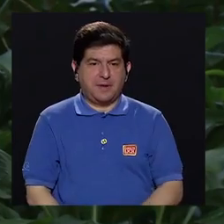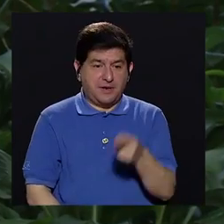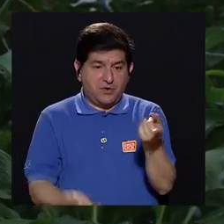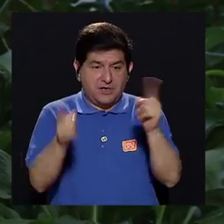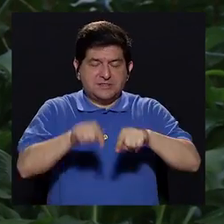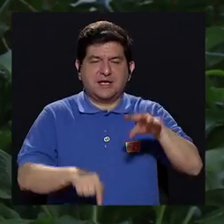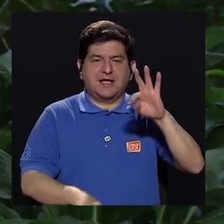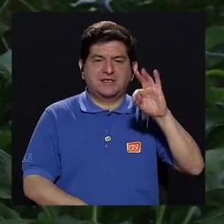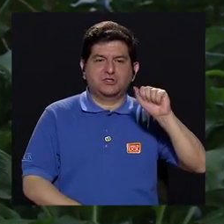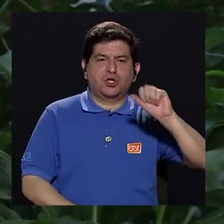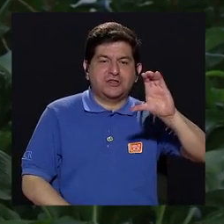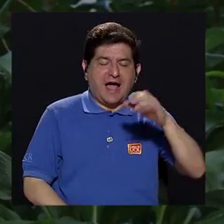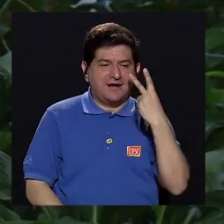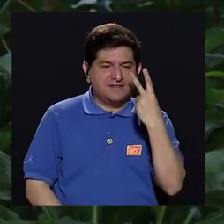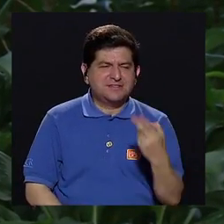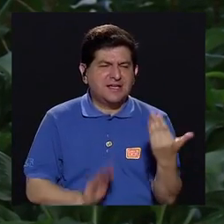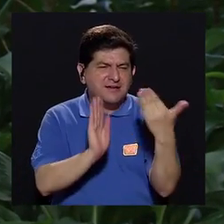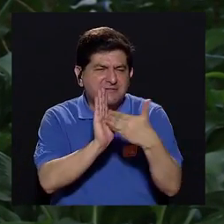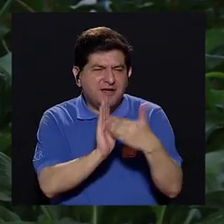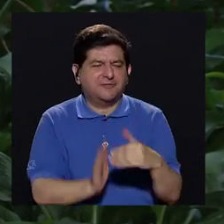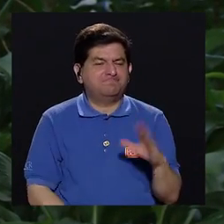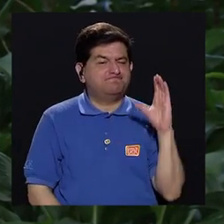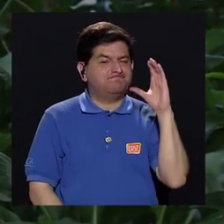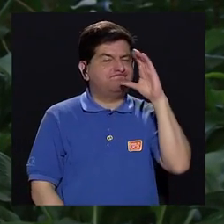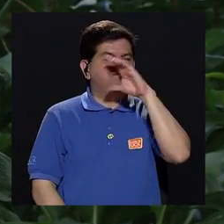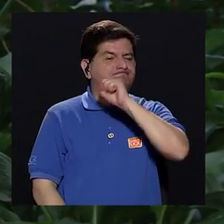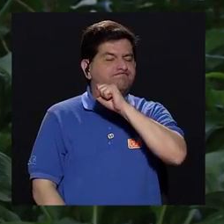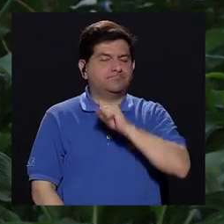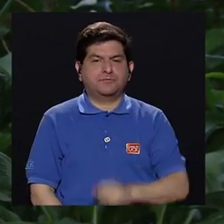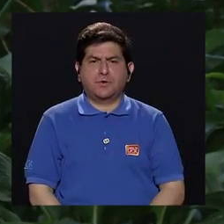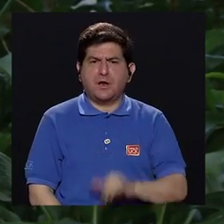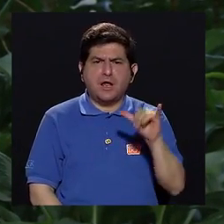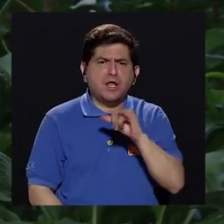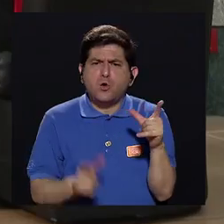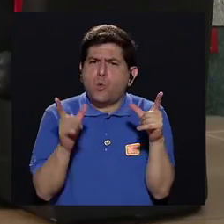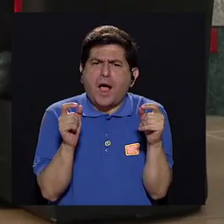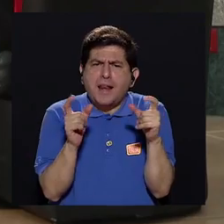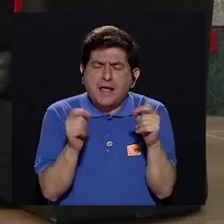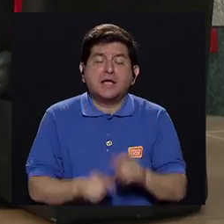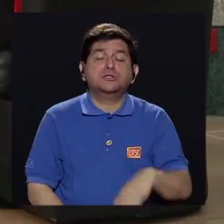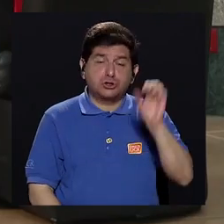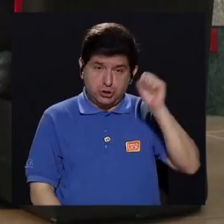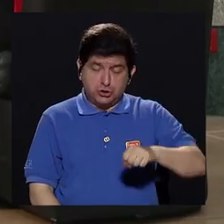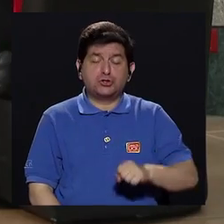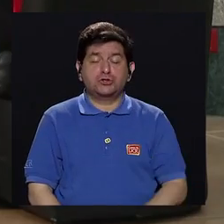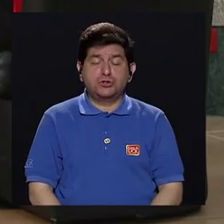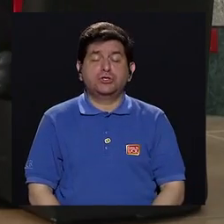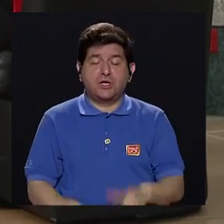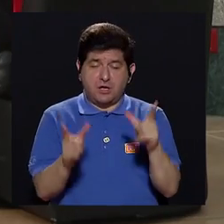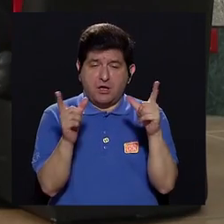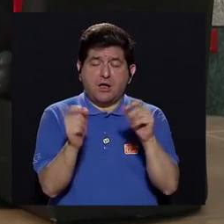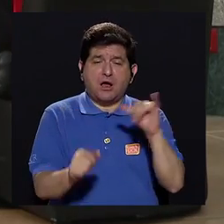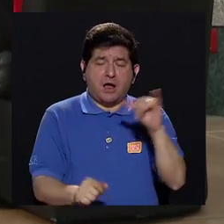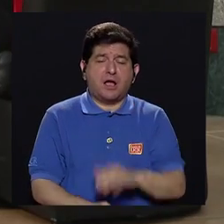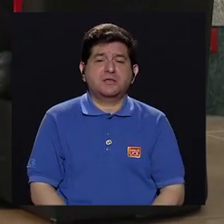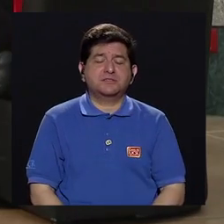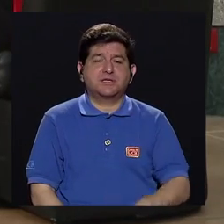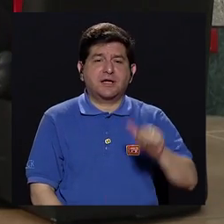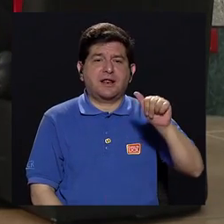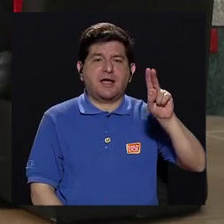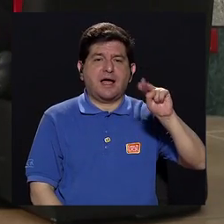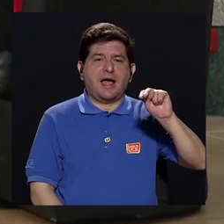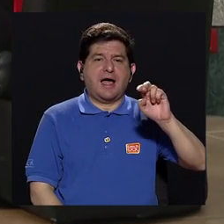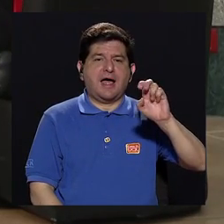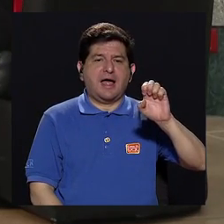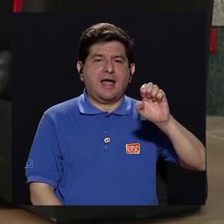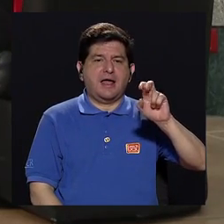es un tag, se ve dónde está la lesión, entonces hay una sospecha de que... También podría ser un cáncer, un tumor. Sí, claro, un tumor, un cáncer, un aneurisma,